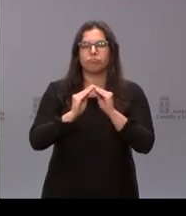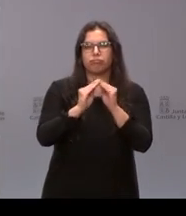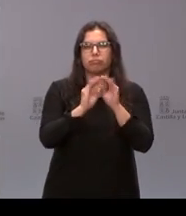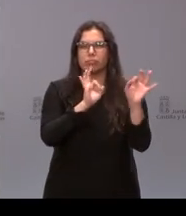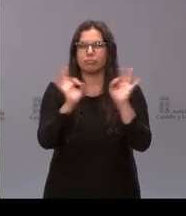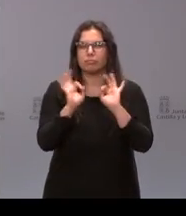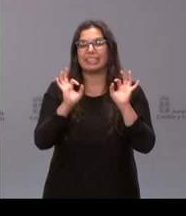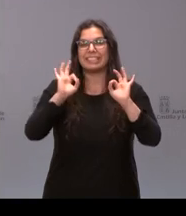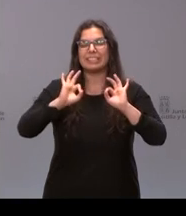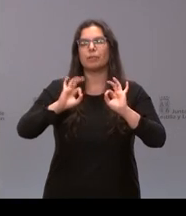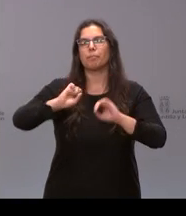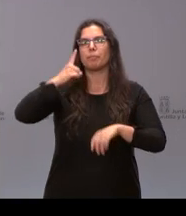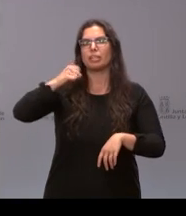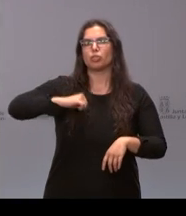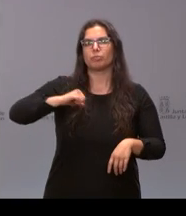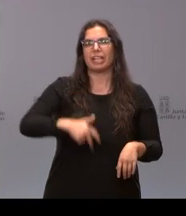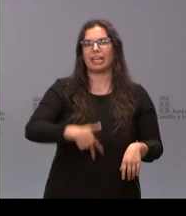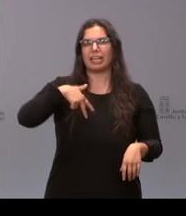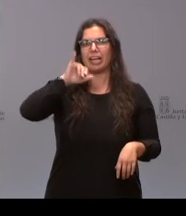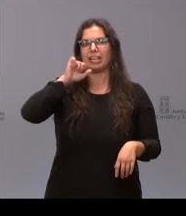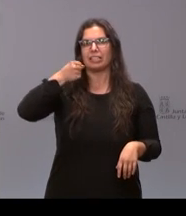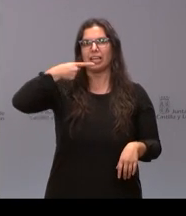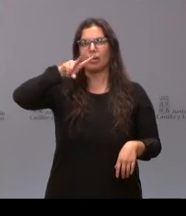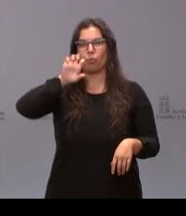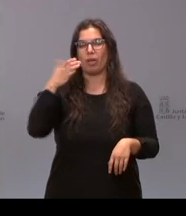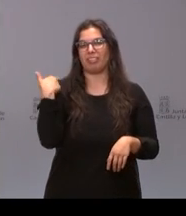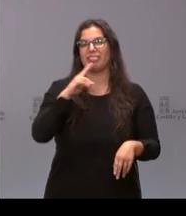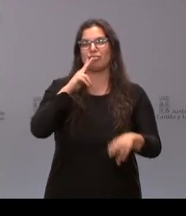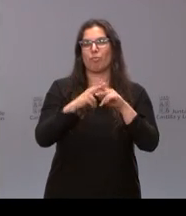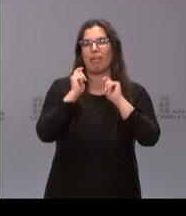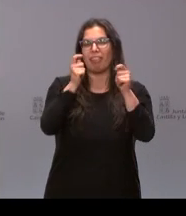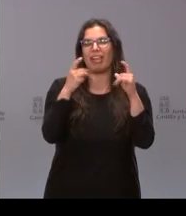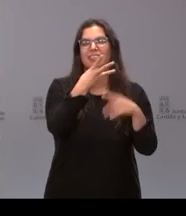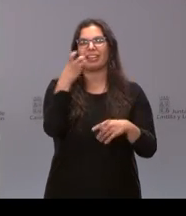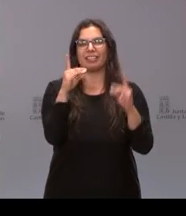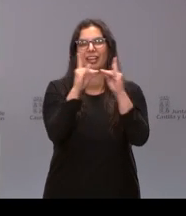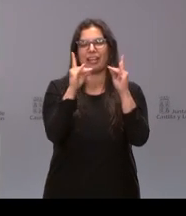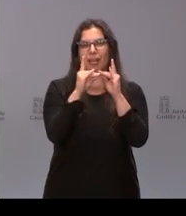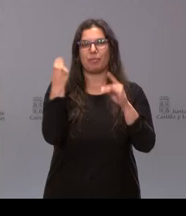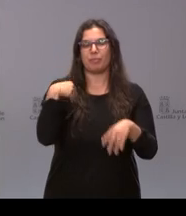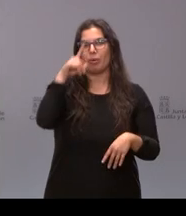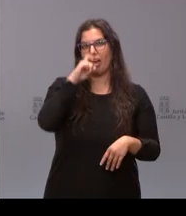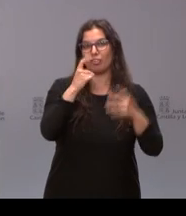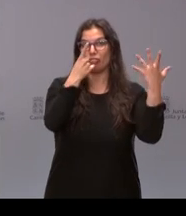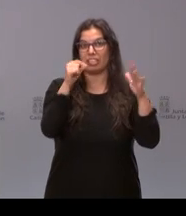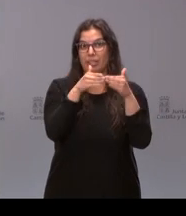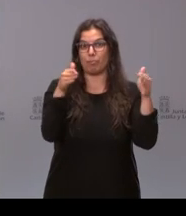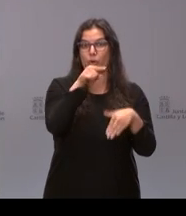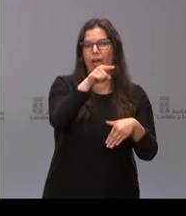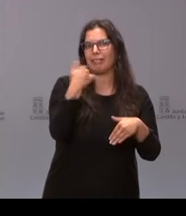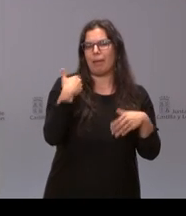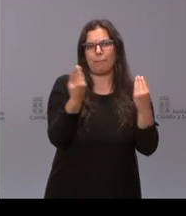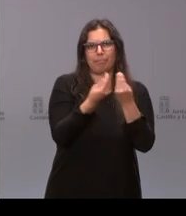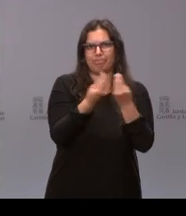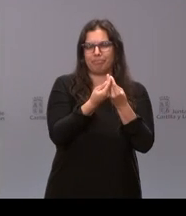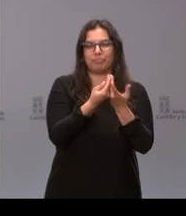General Yagüe. El conocido como Hospital de las 300 Camas, inaugurado el 25 de julio de 1960, se quedaba pequeño